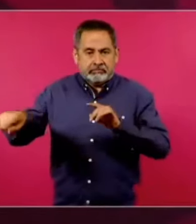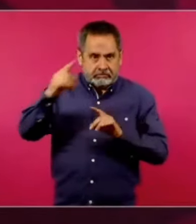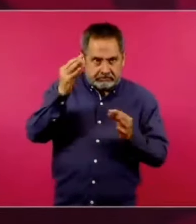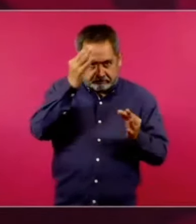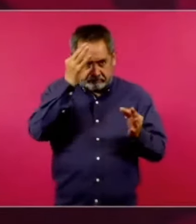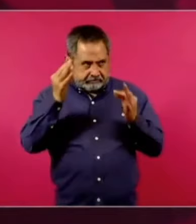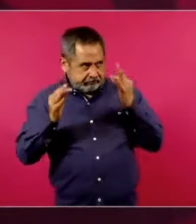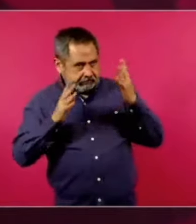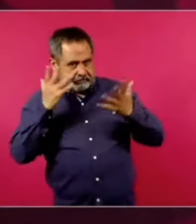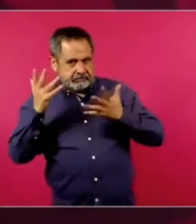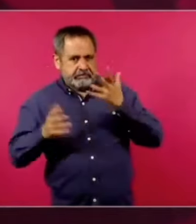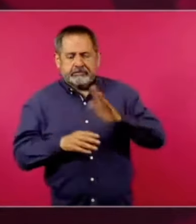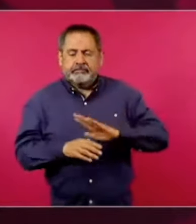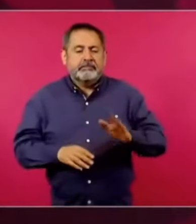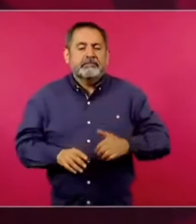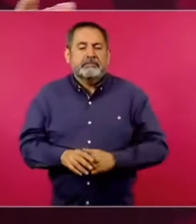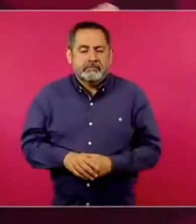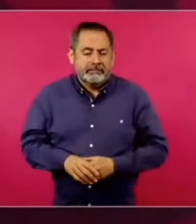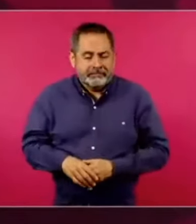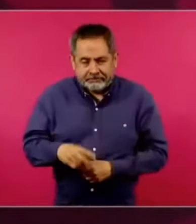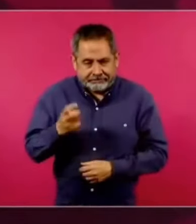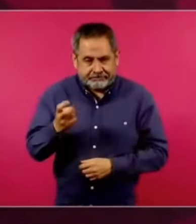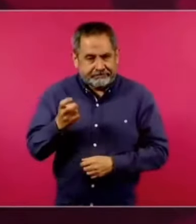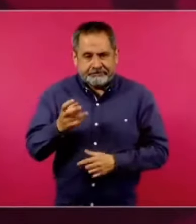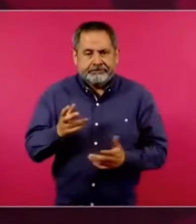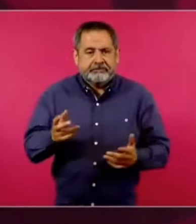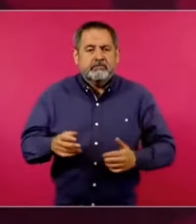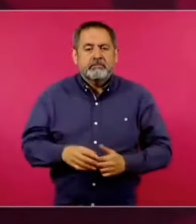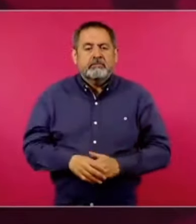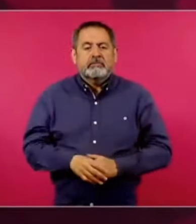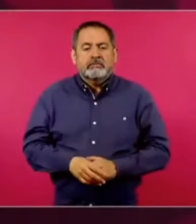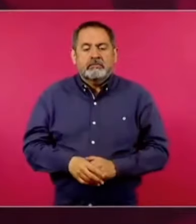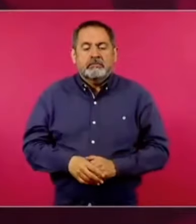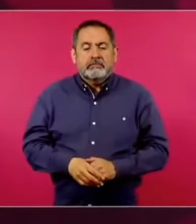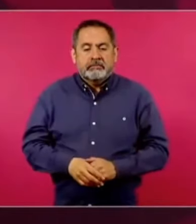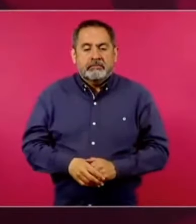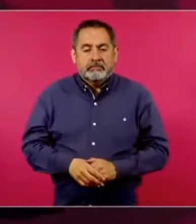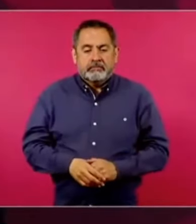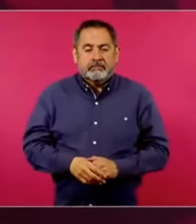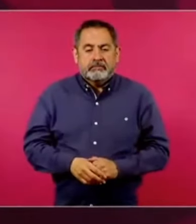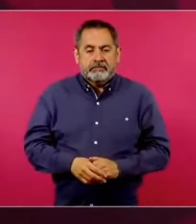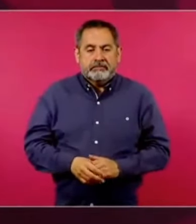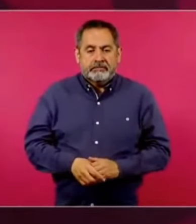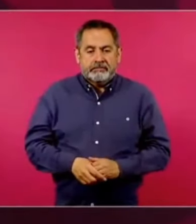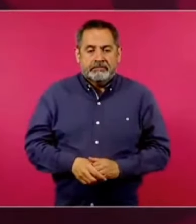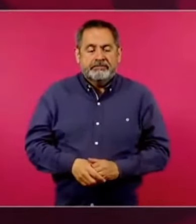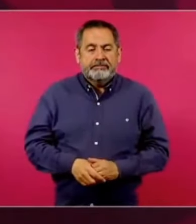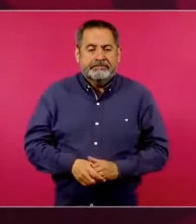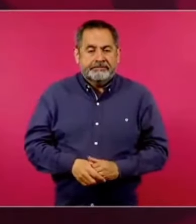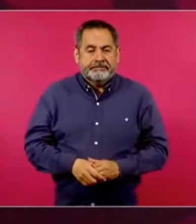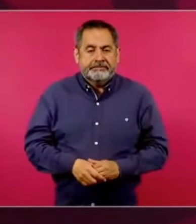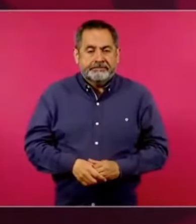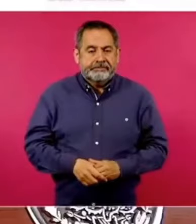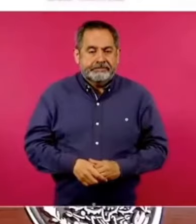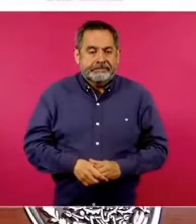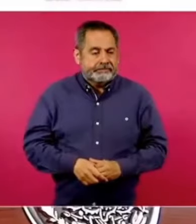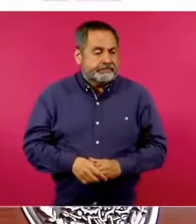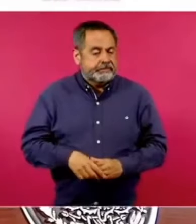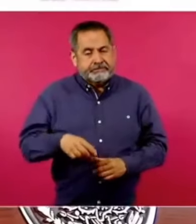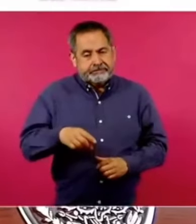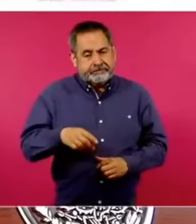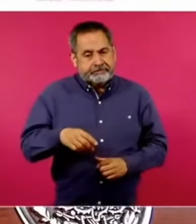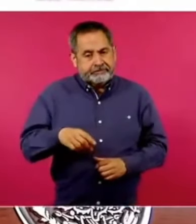para que así puedan tenerlos